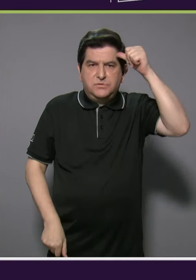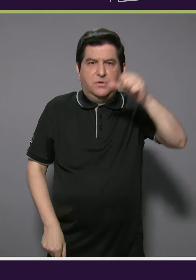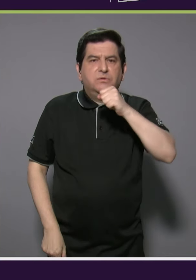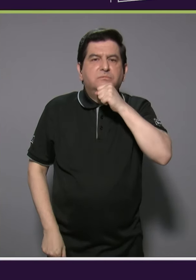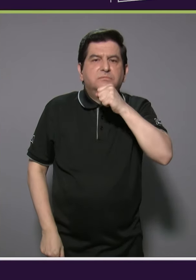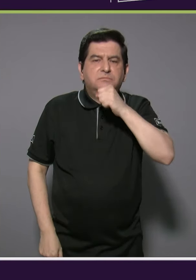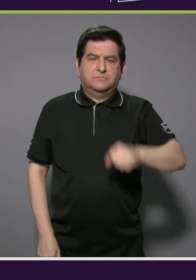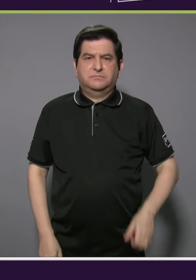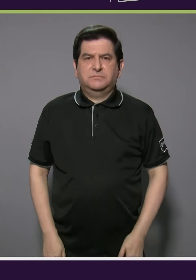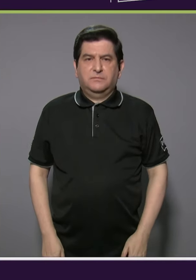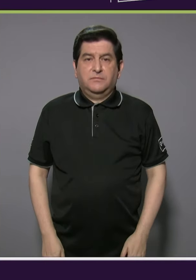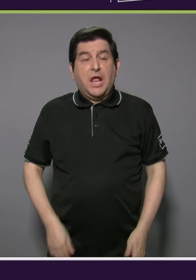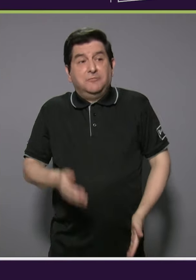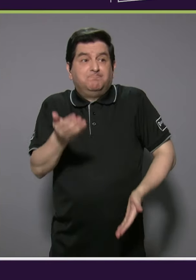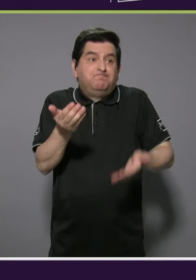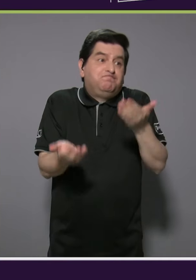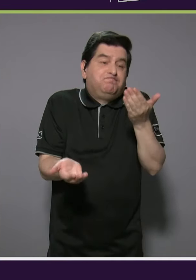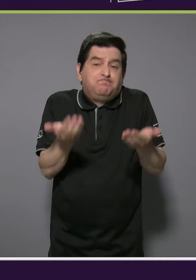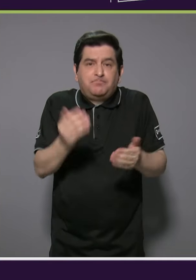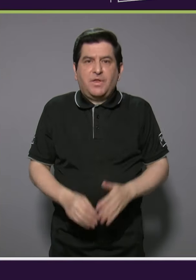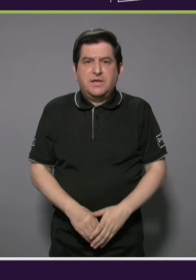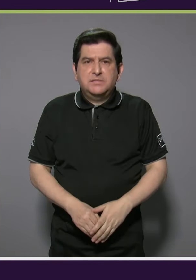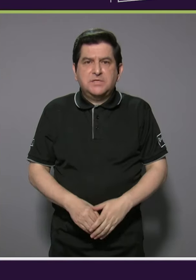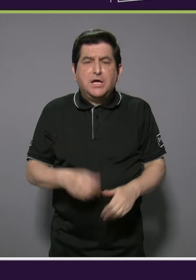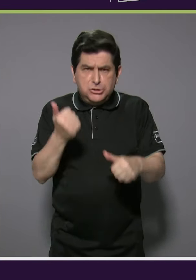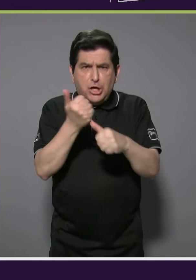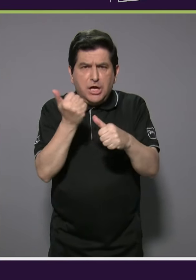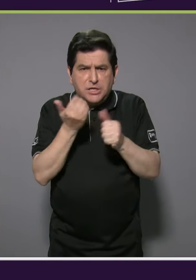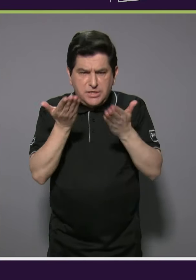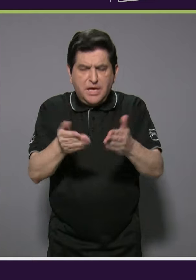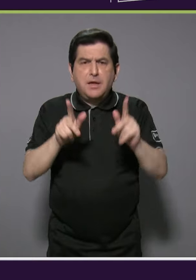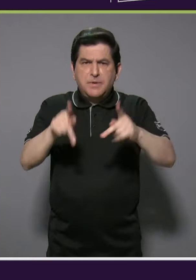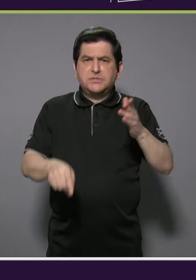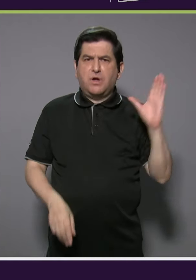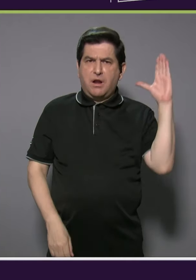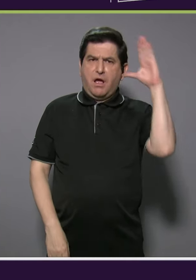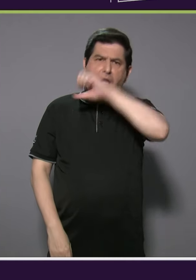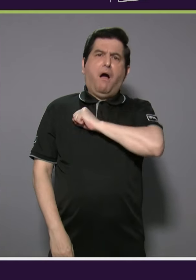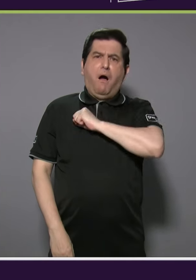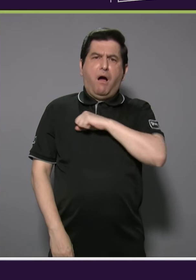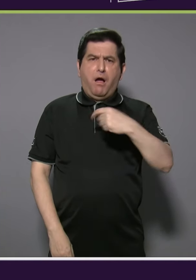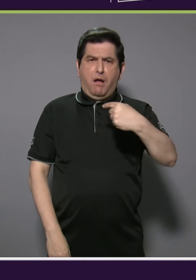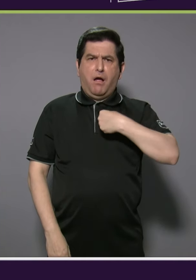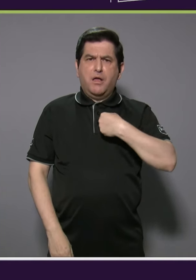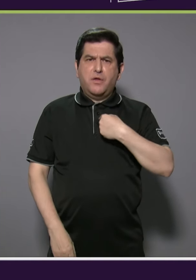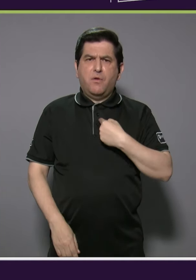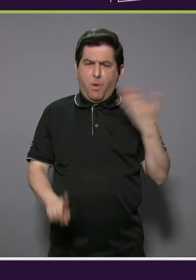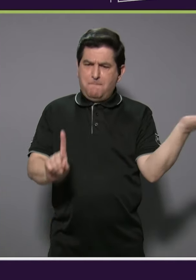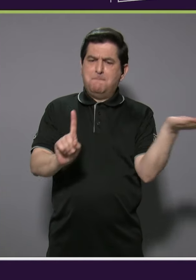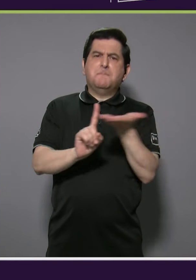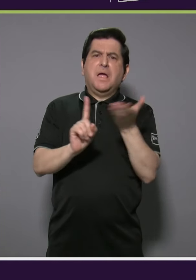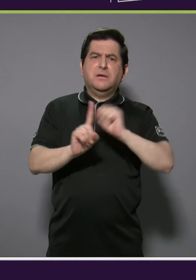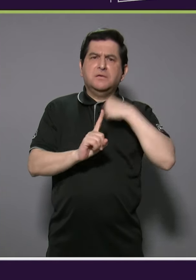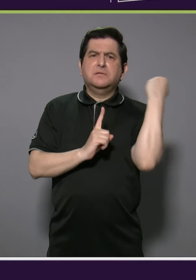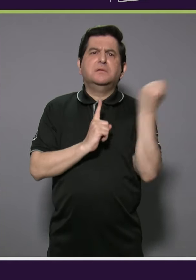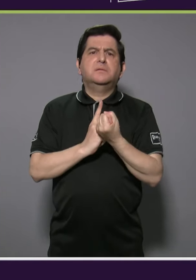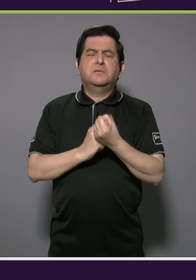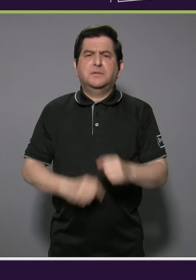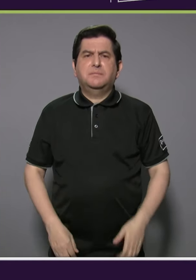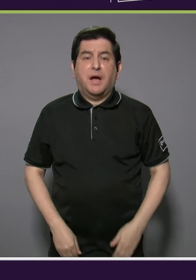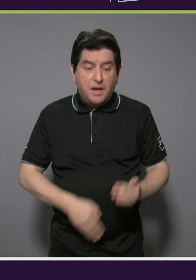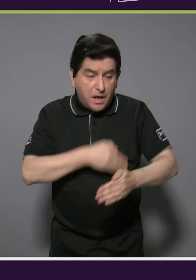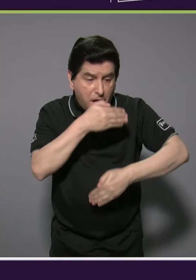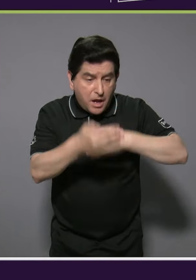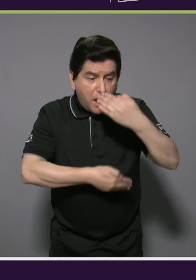ya sea porque se le asesora y cae en conciencia de que está siendo víctima de una situación de estas, cuál es el